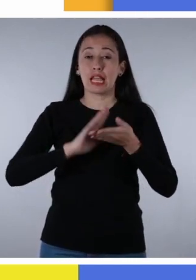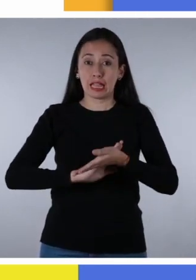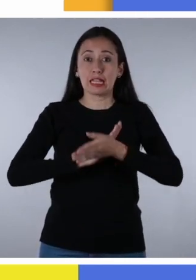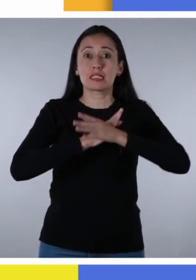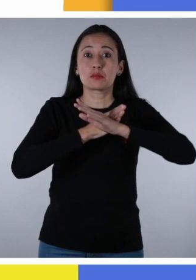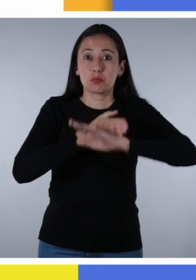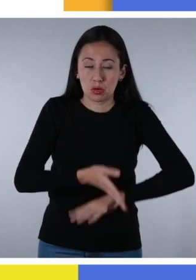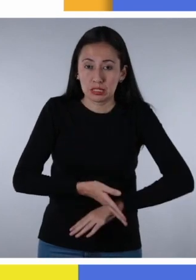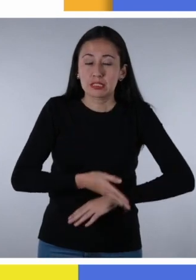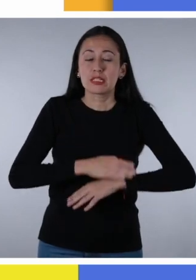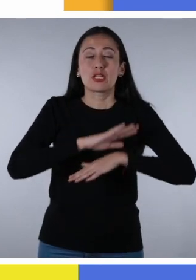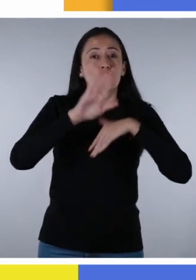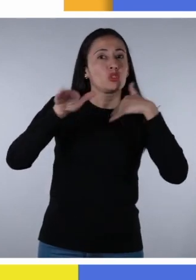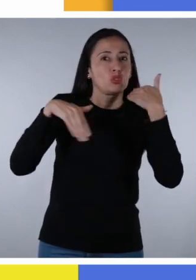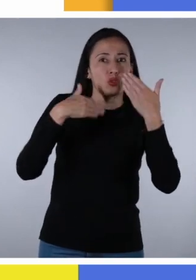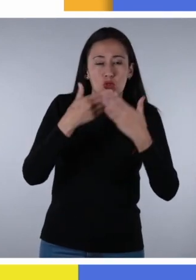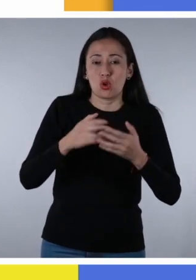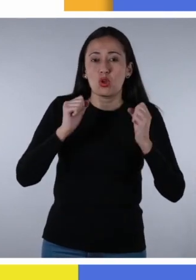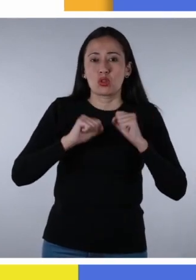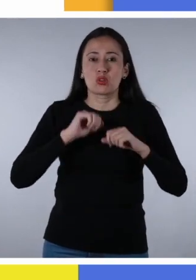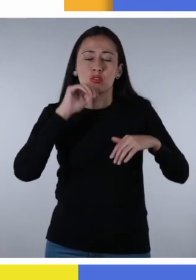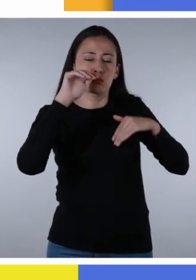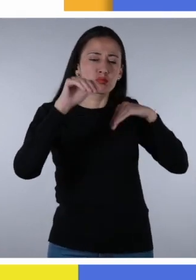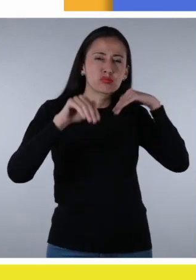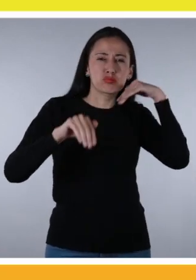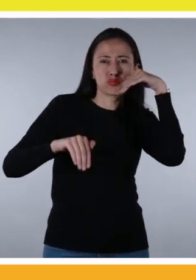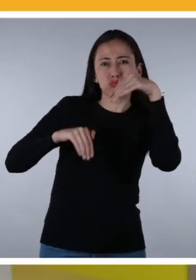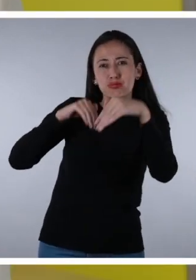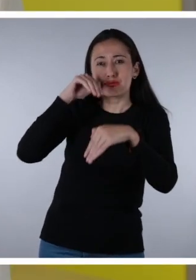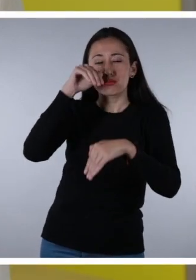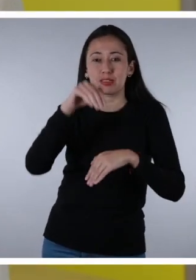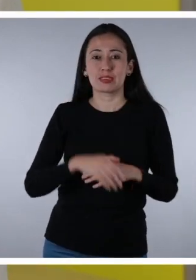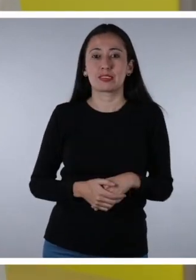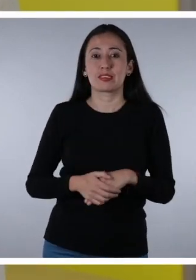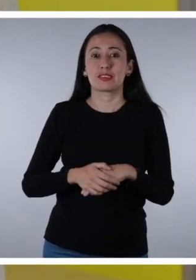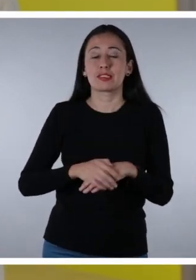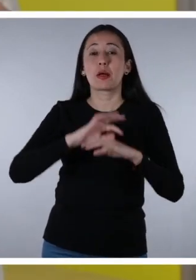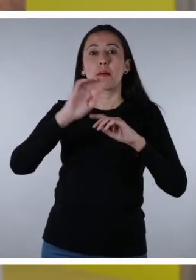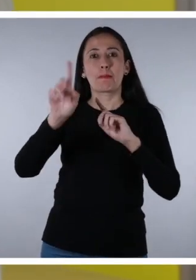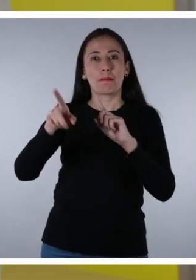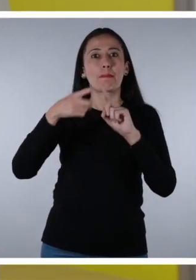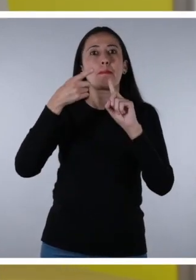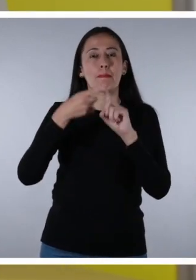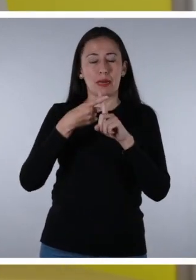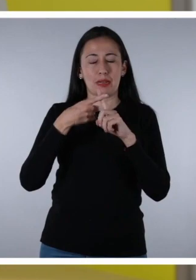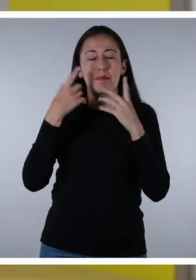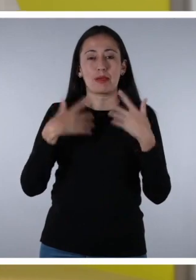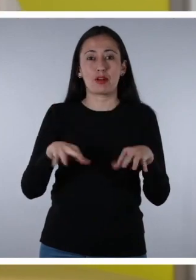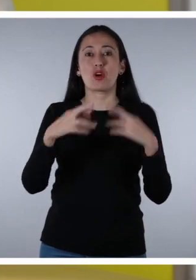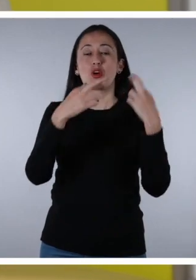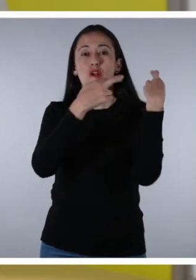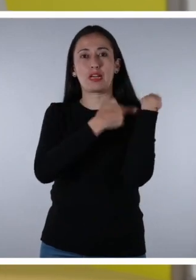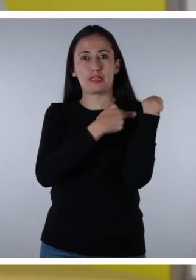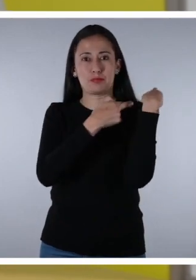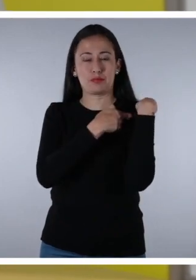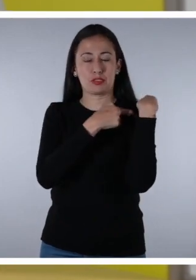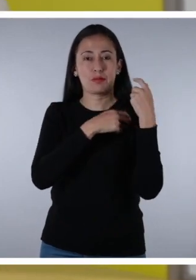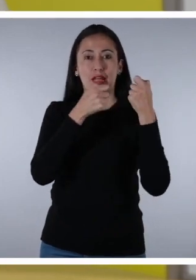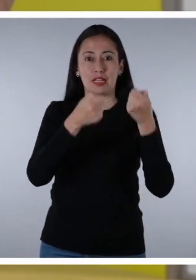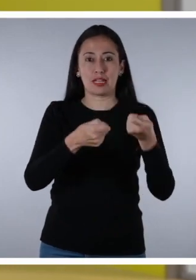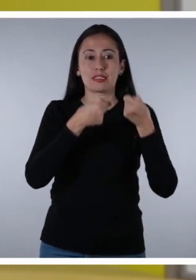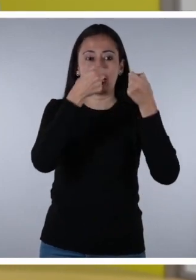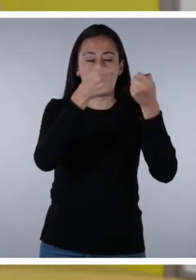Posteriormente, todos deberán ser náufragos de una isla. Primero, les asigna tareas ficticias para lograr